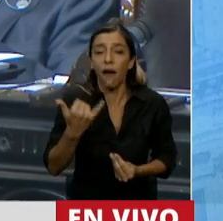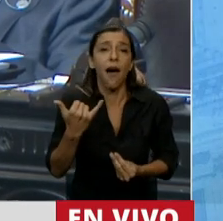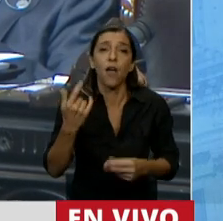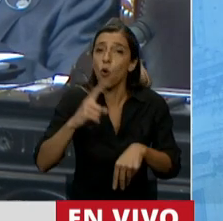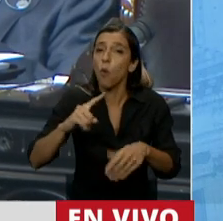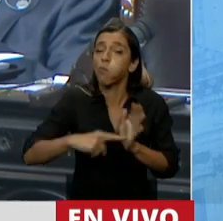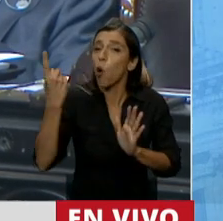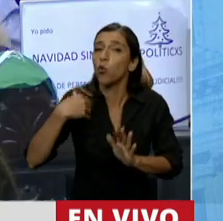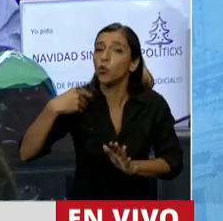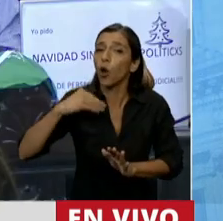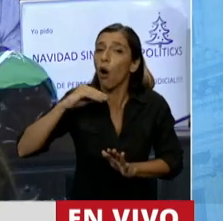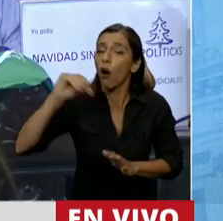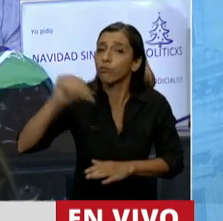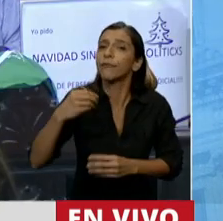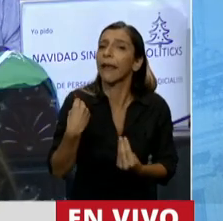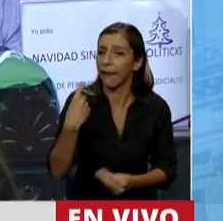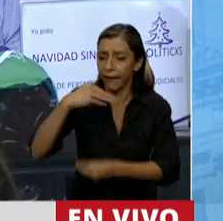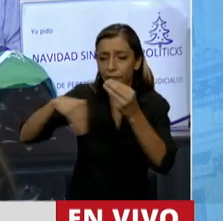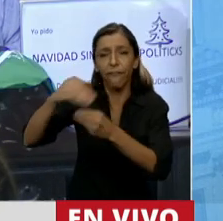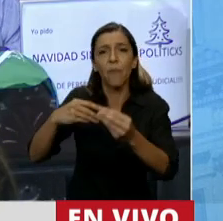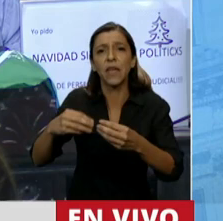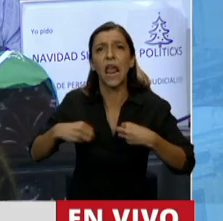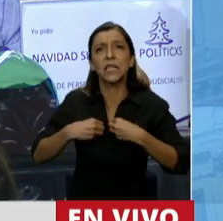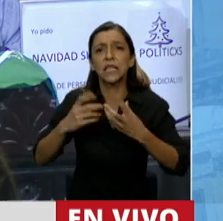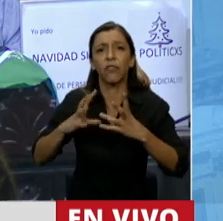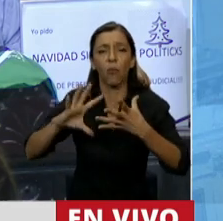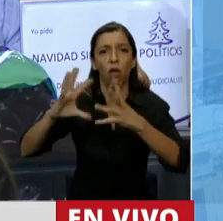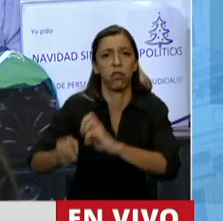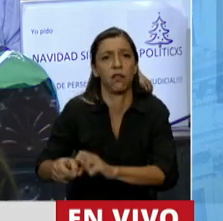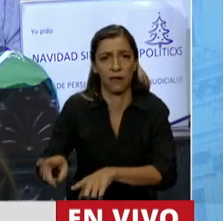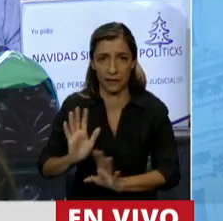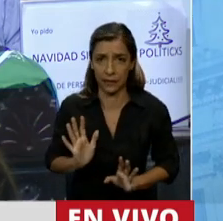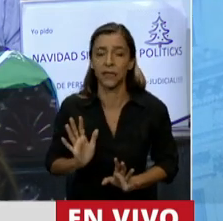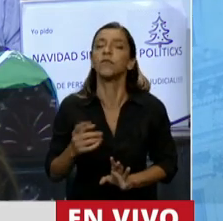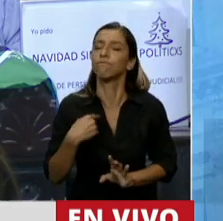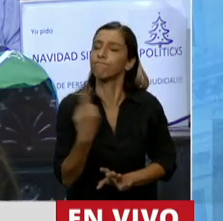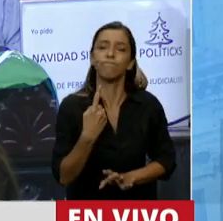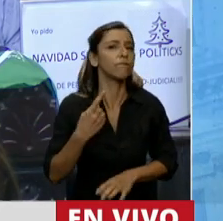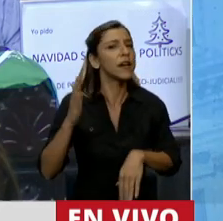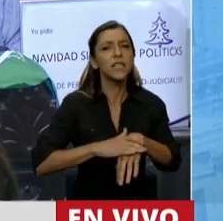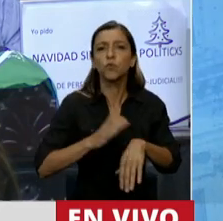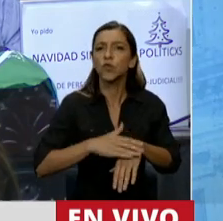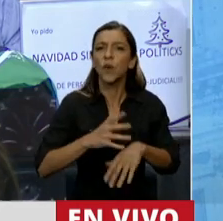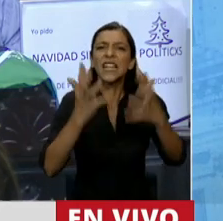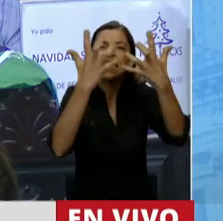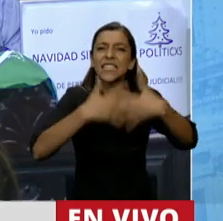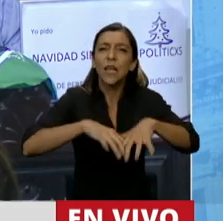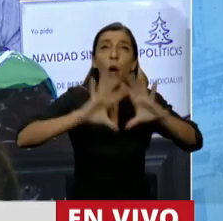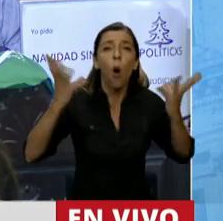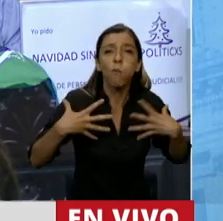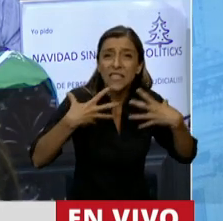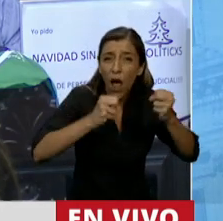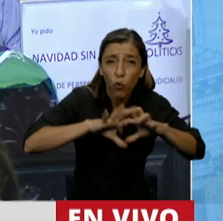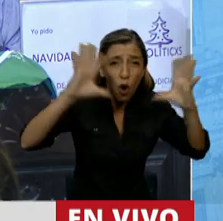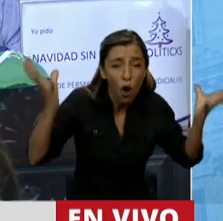uno de los indicadores. También sostenemos que todo el sistema de salud debe comprometerse en la asistencia y también en el tratamiento